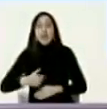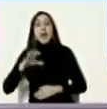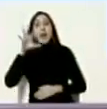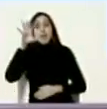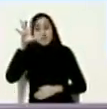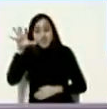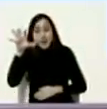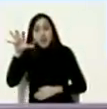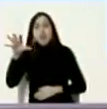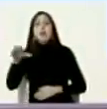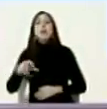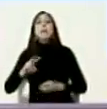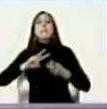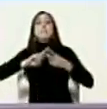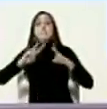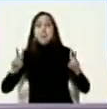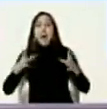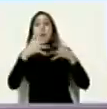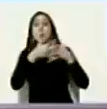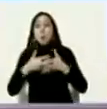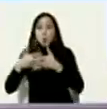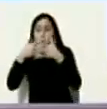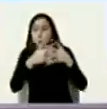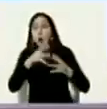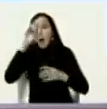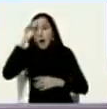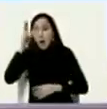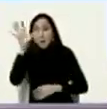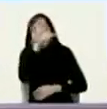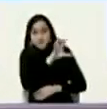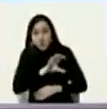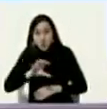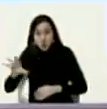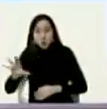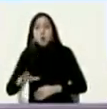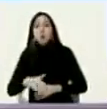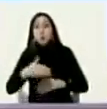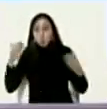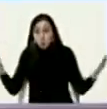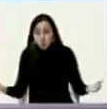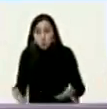país de paz de respeto al mundo promotor de la paz